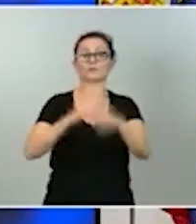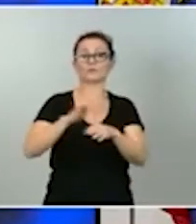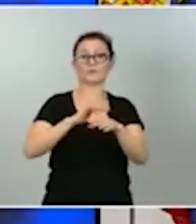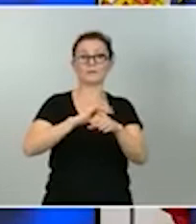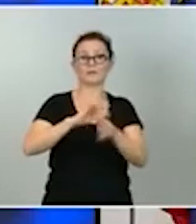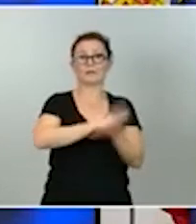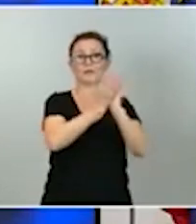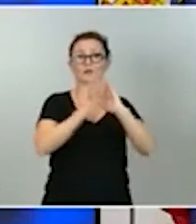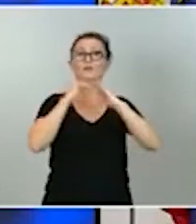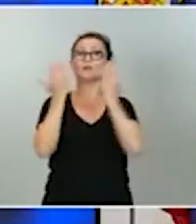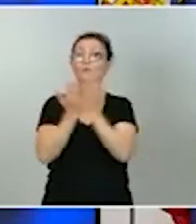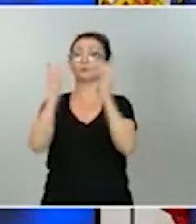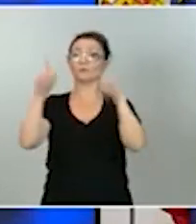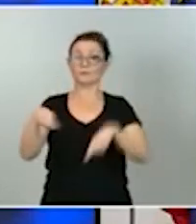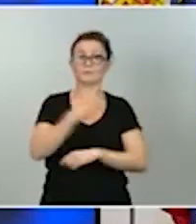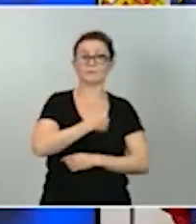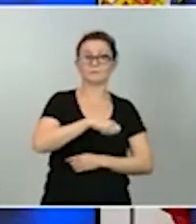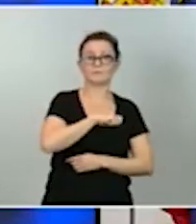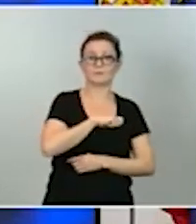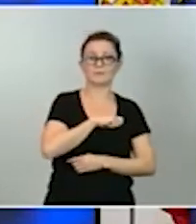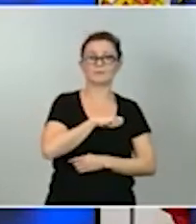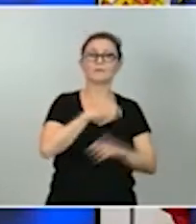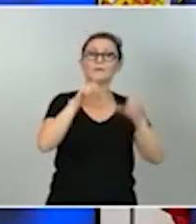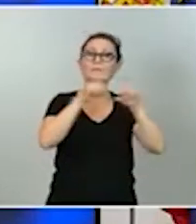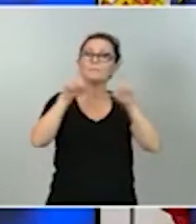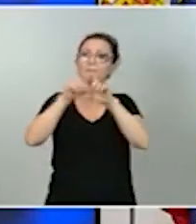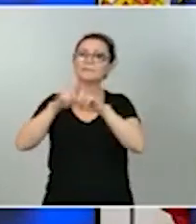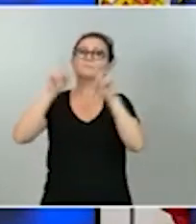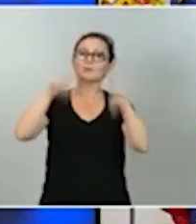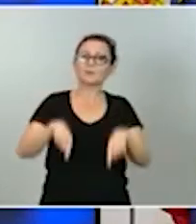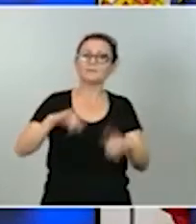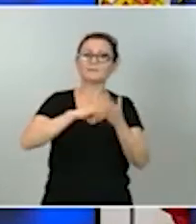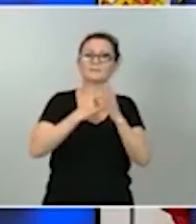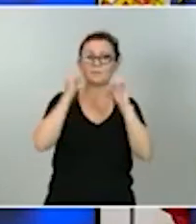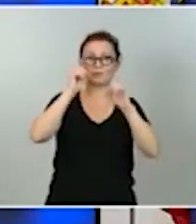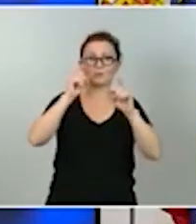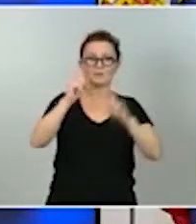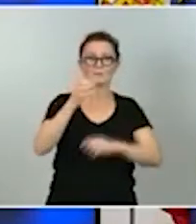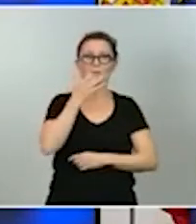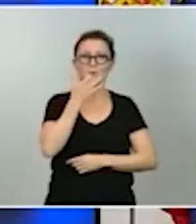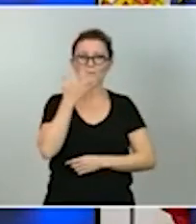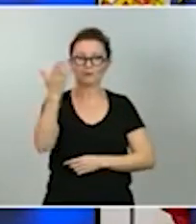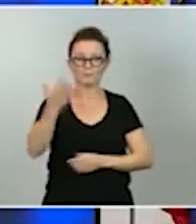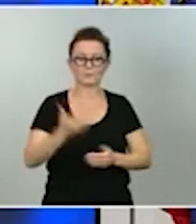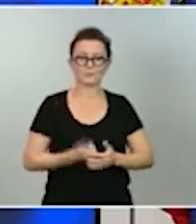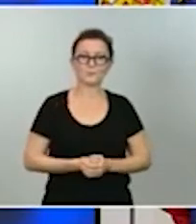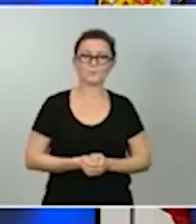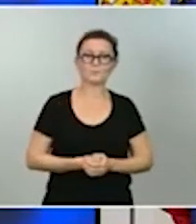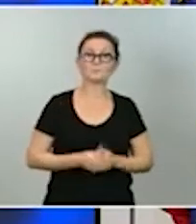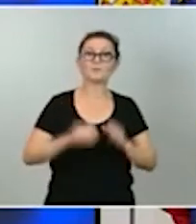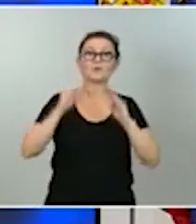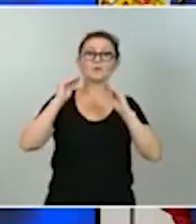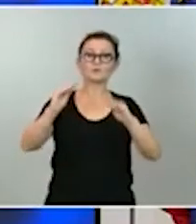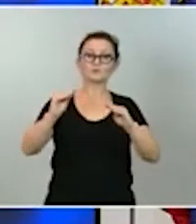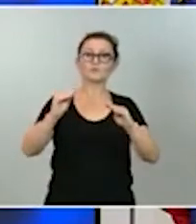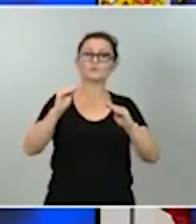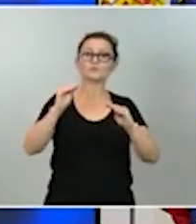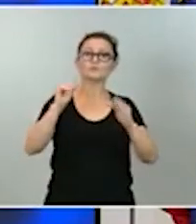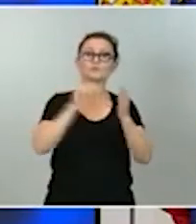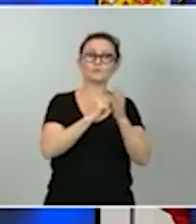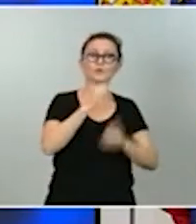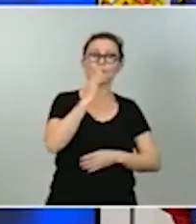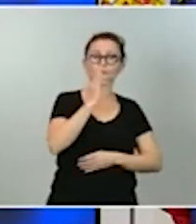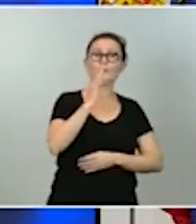nuestro país de nuestro tejido productivo pero también de nuestro sistema educativo poniendo de relieve sus fortalezas pero también las carencias que hemos sufrido